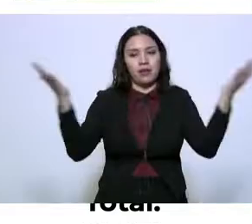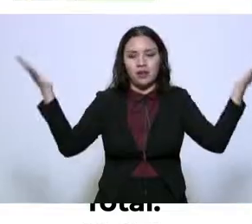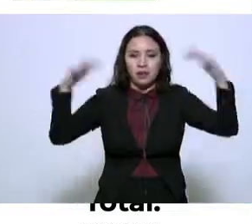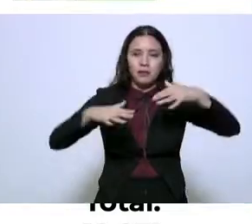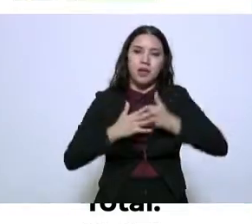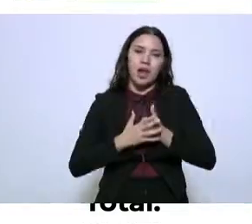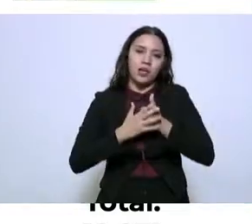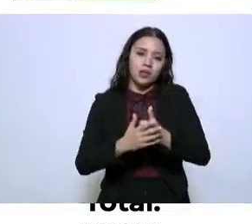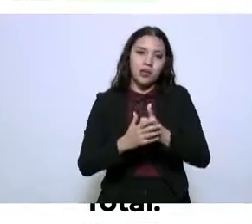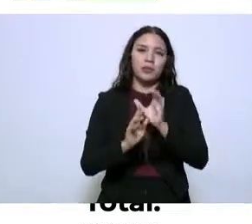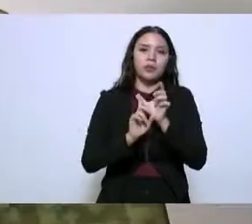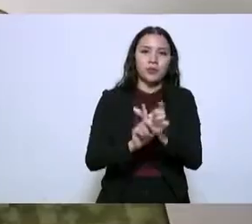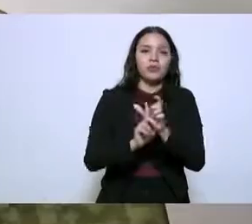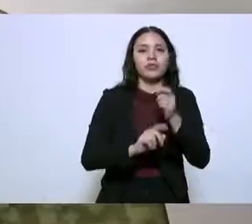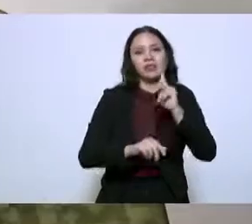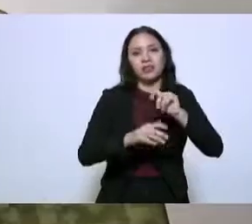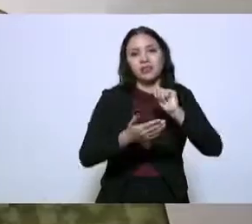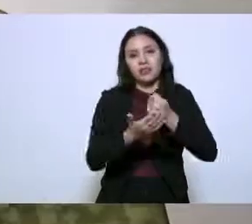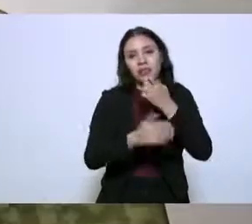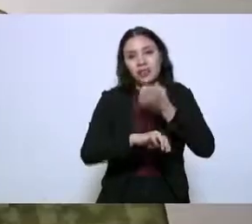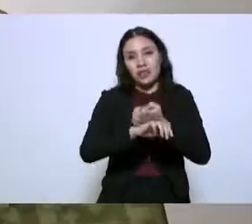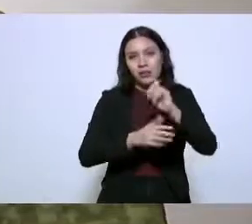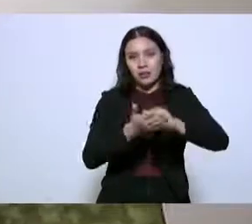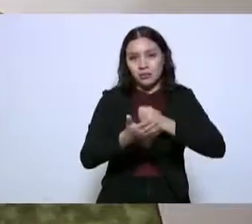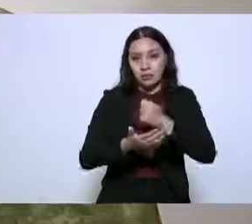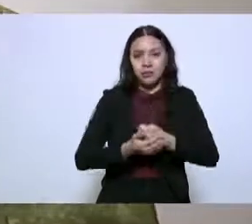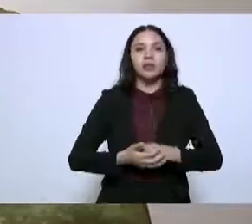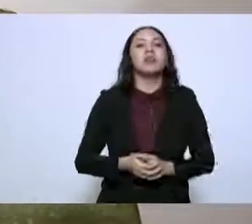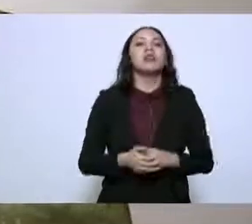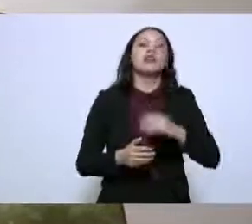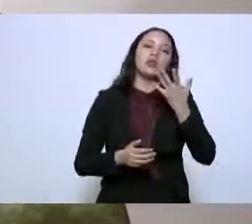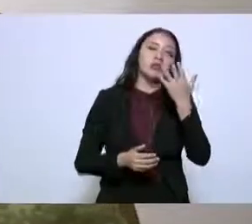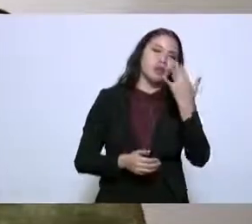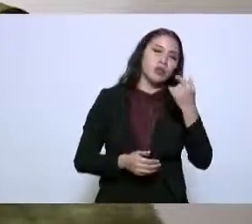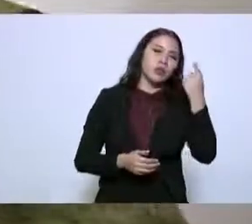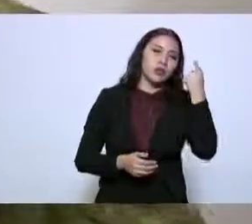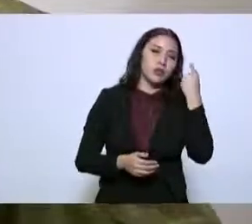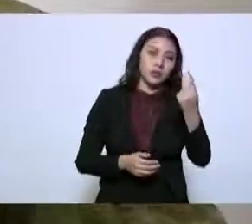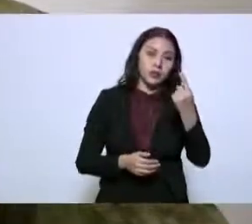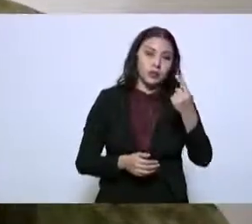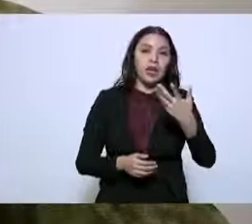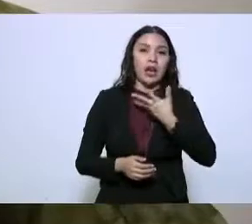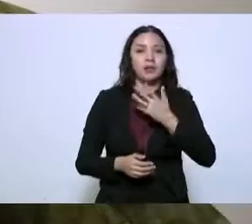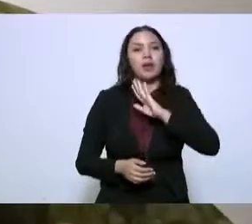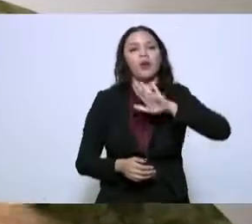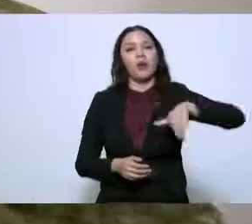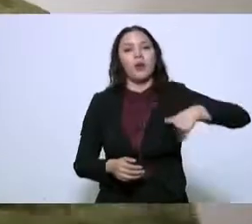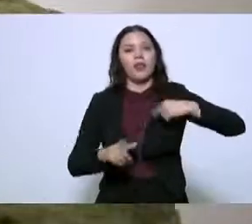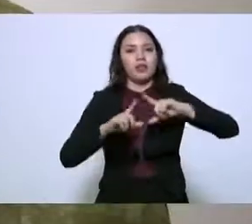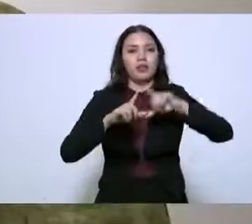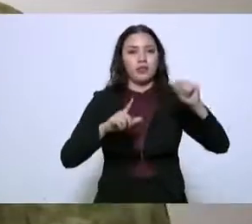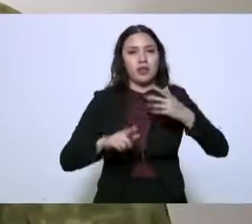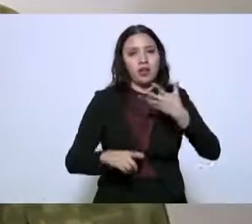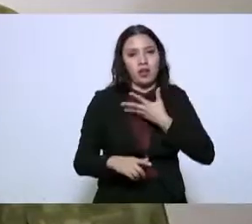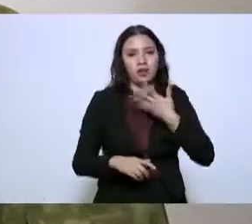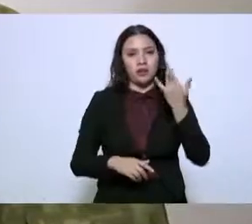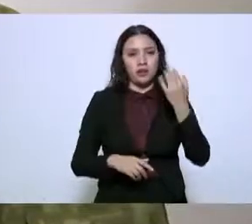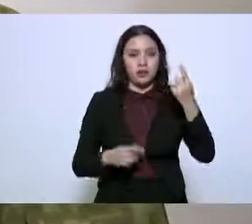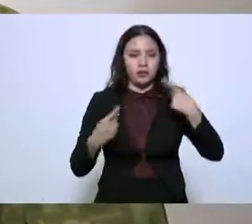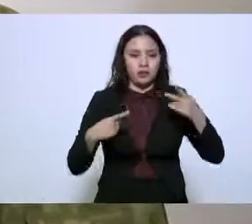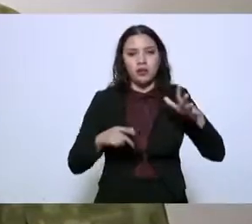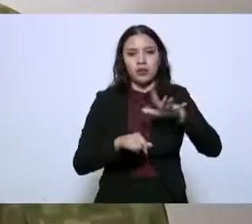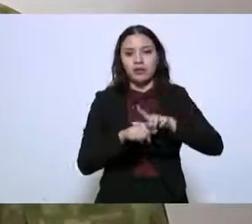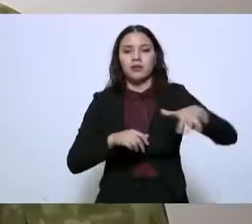Estado, con esta seguridad interior y seguridad pública, y 51 son de la Guardia Nacional. También,